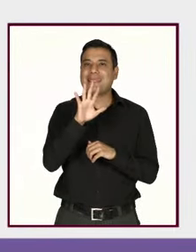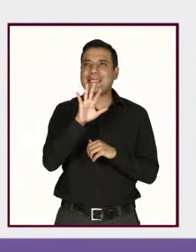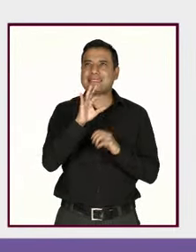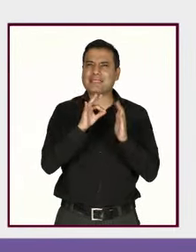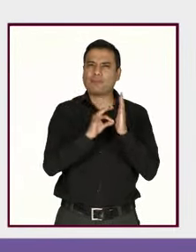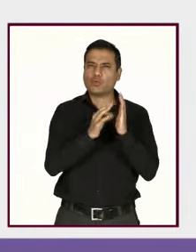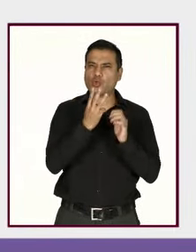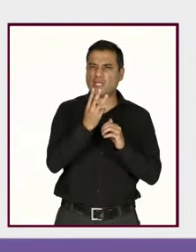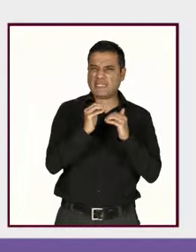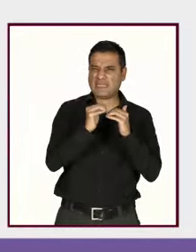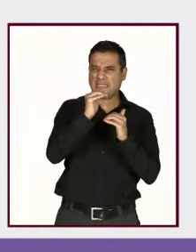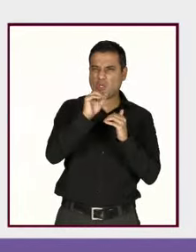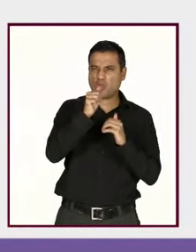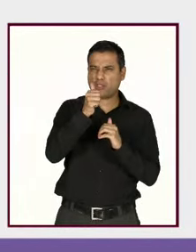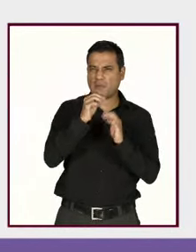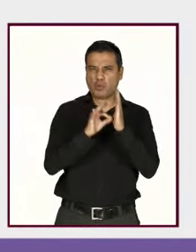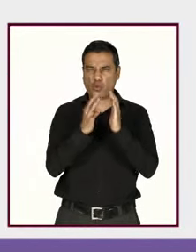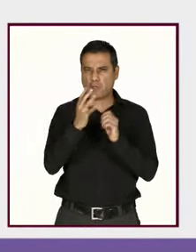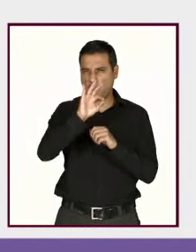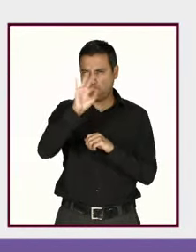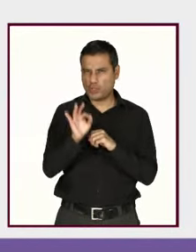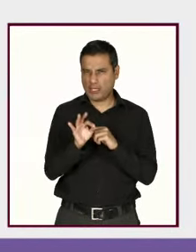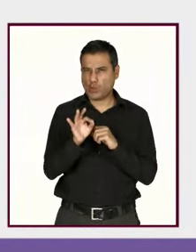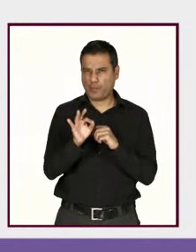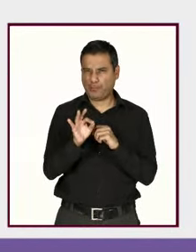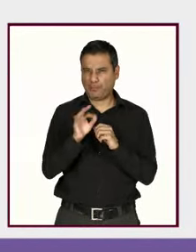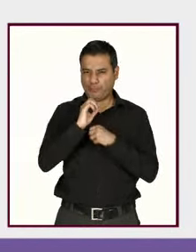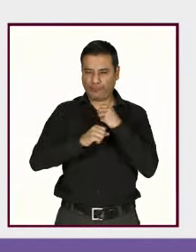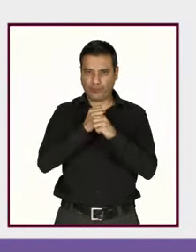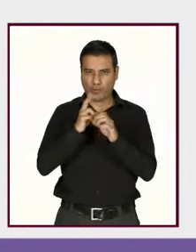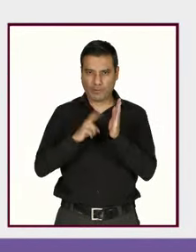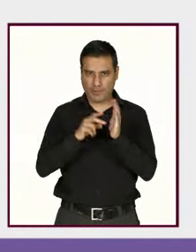.4 por ciento en el 2021.